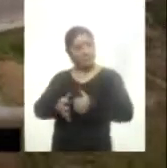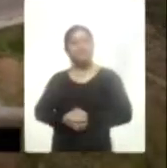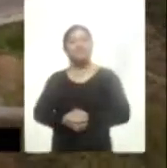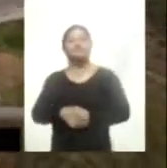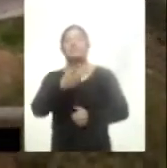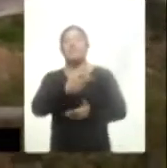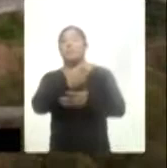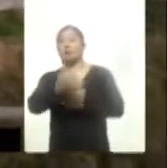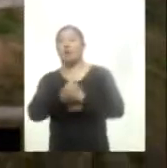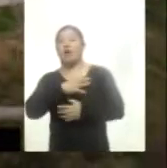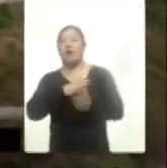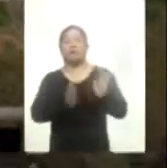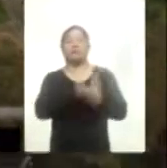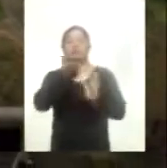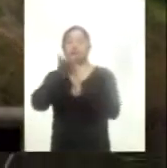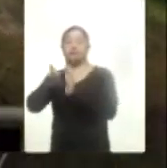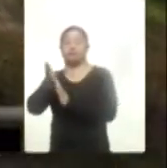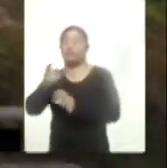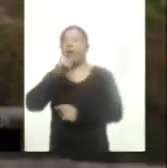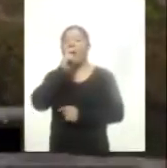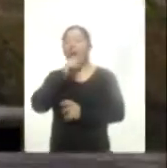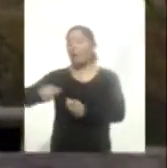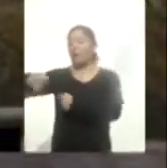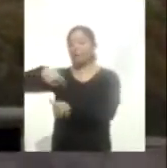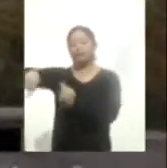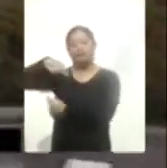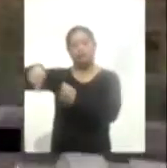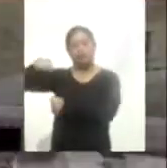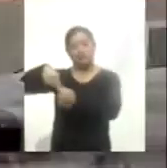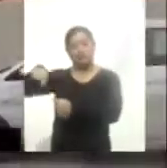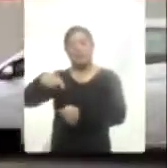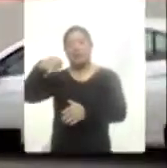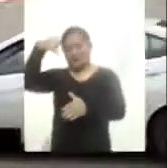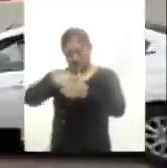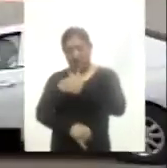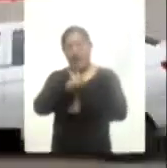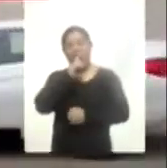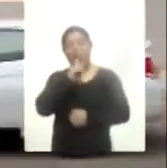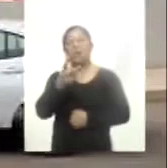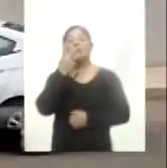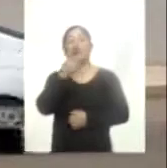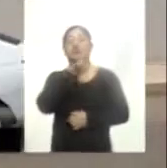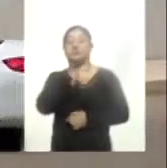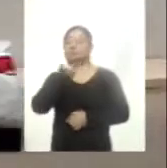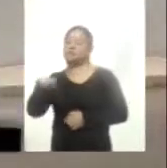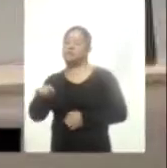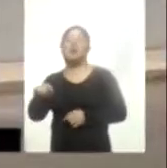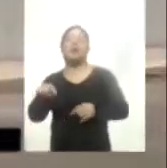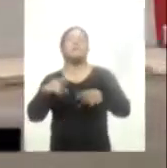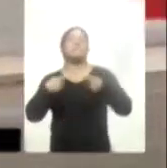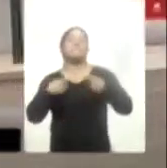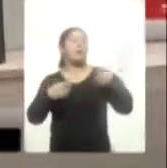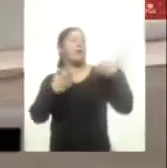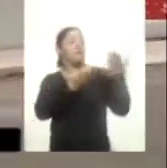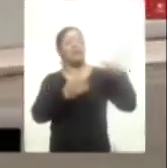construyó y equipó una planta de tratamiento de aguas residuales, una cisterna, dos estacionamientos para el personal y público en general